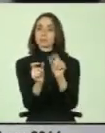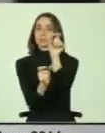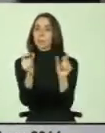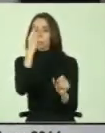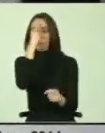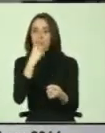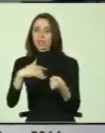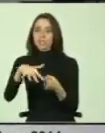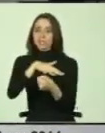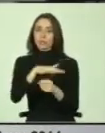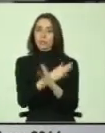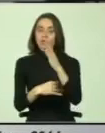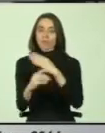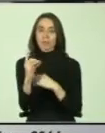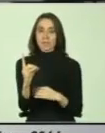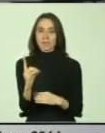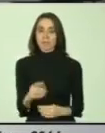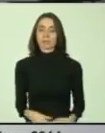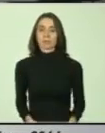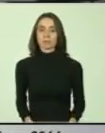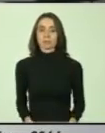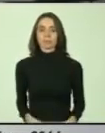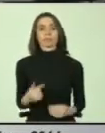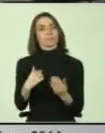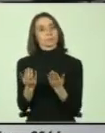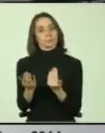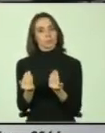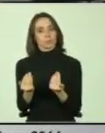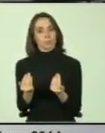personas en situación de discapacidad y espero